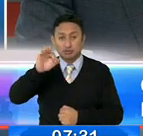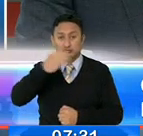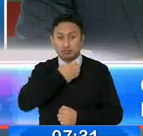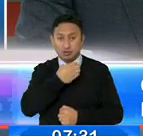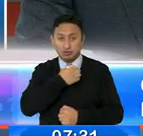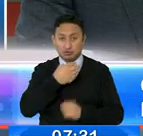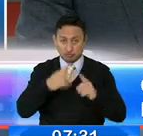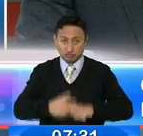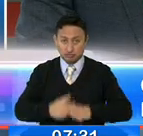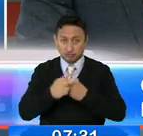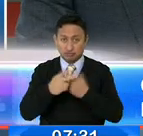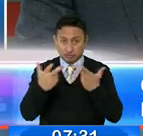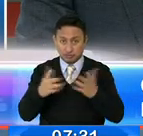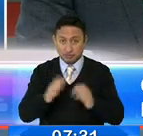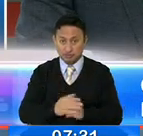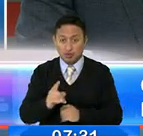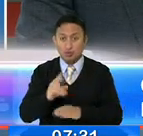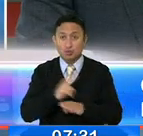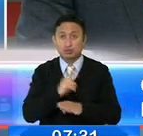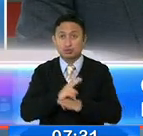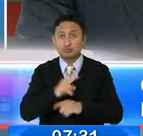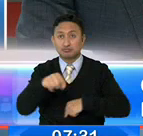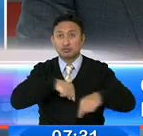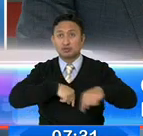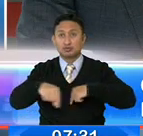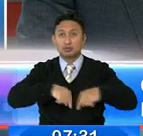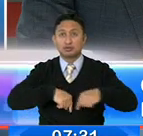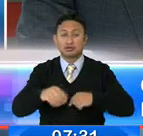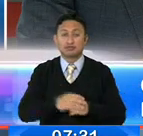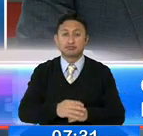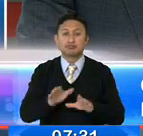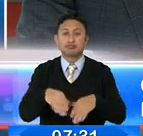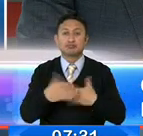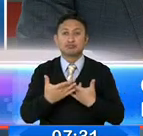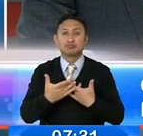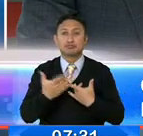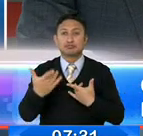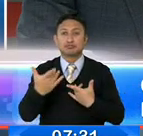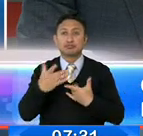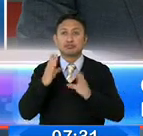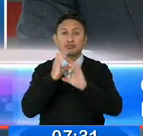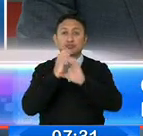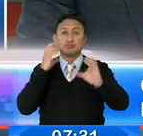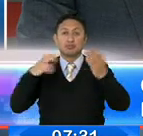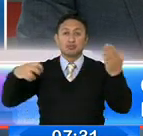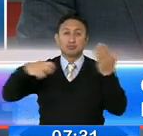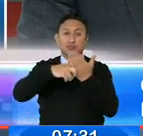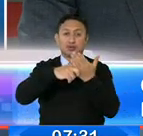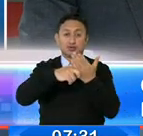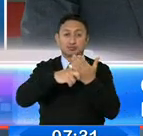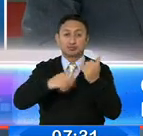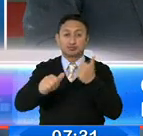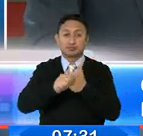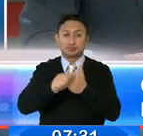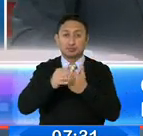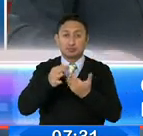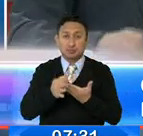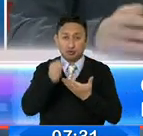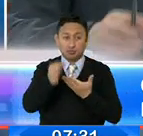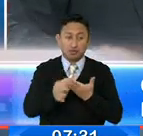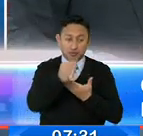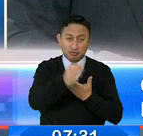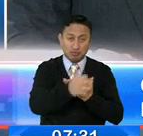comienza ya a autorizar para el transporte interprovincial a la habitación de terminales terrestres cercanos a los cantones.